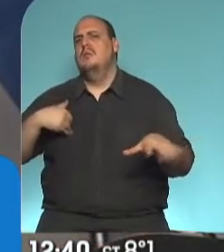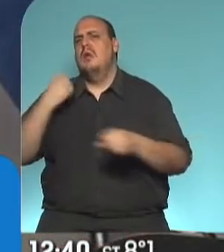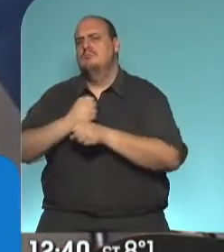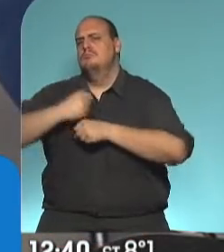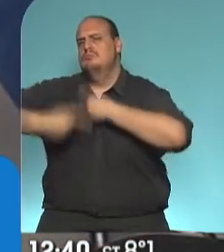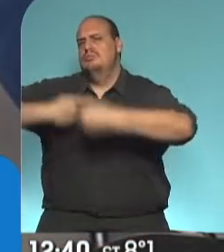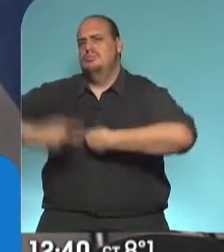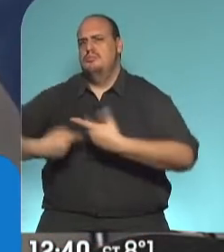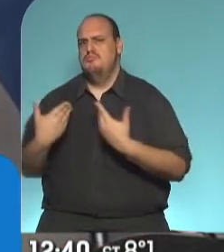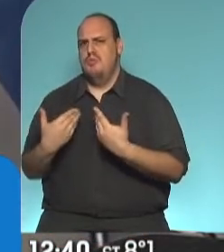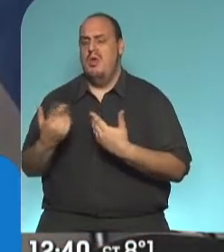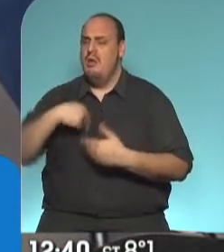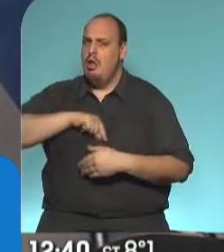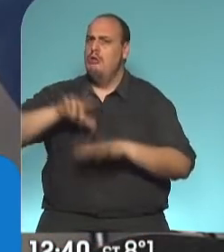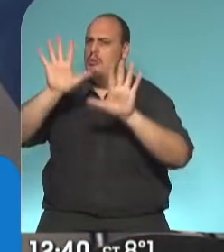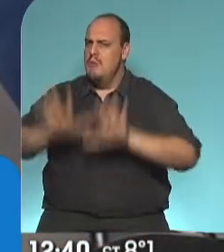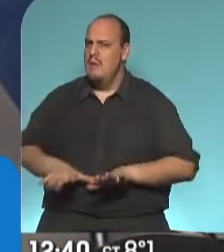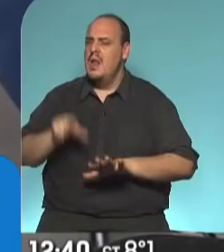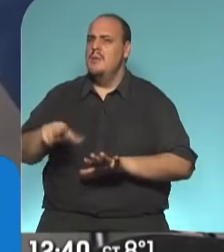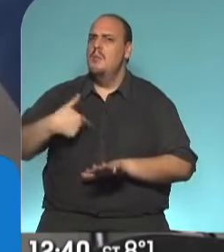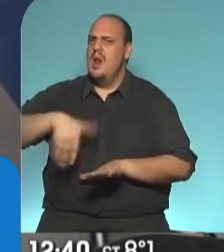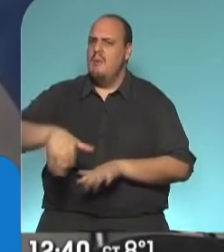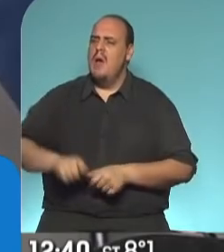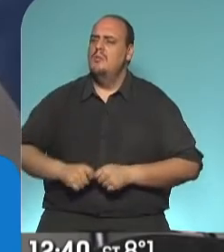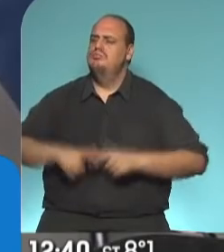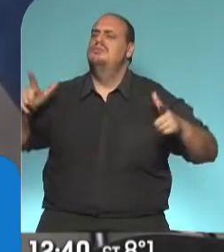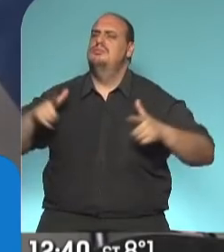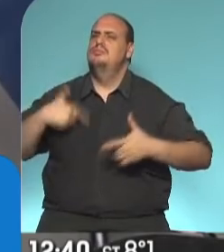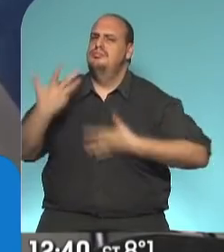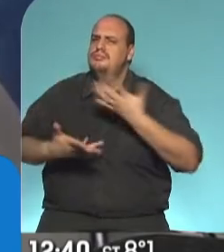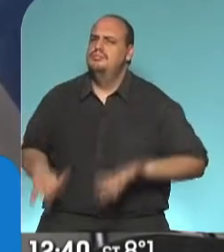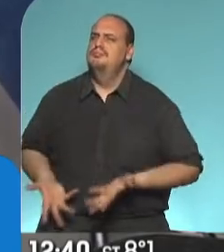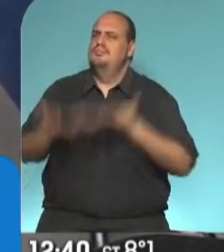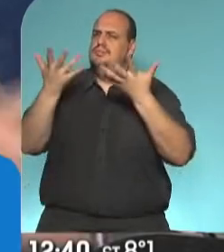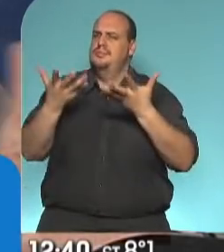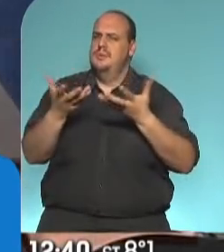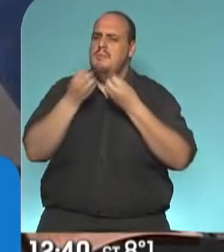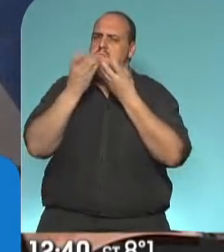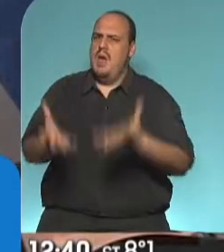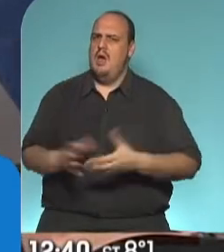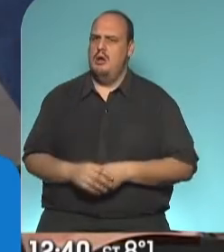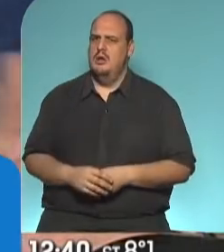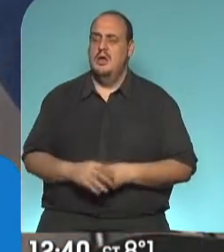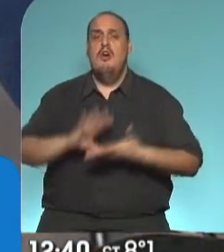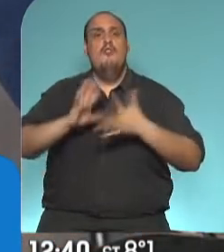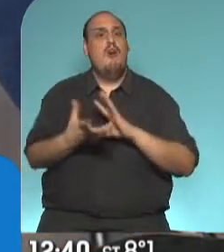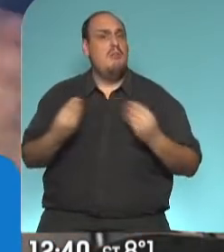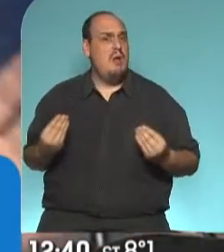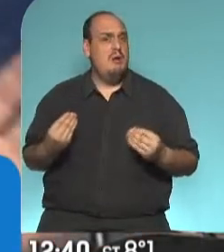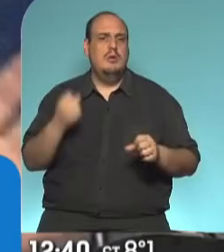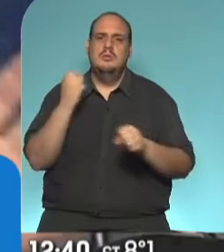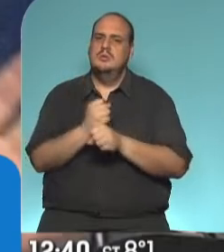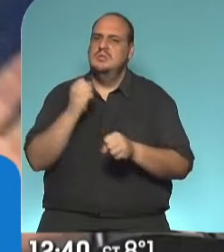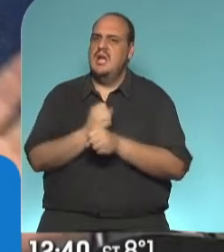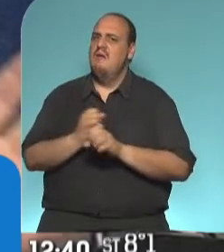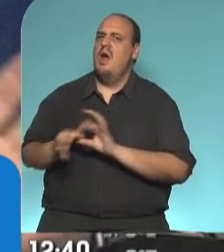y que se está preparando para crecer y para desarrollarse. Y la manera de hacerlo es trabajando en